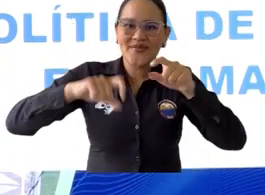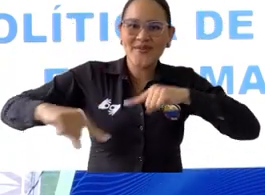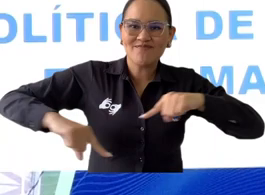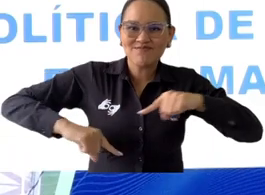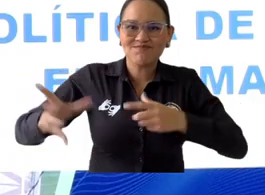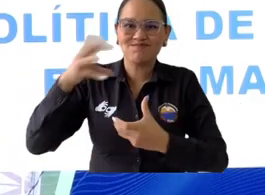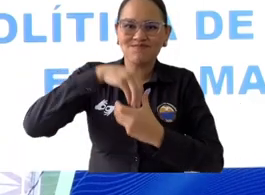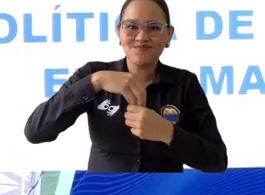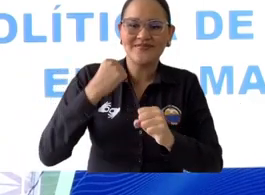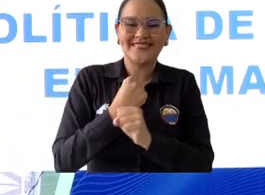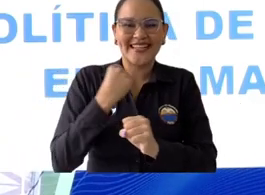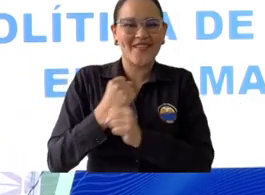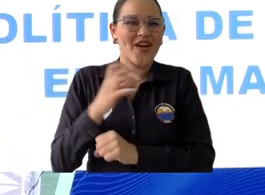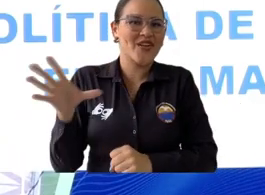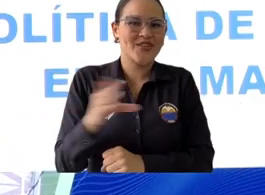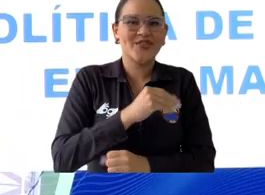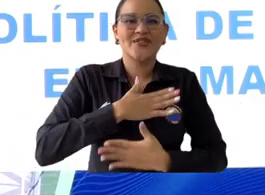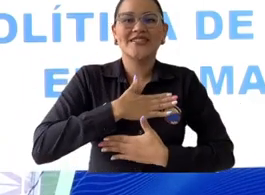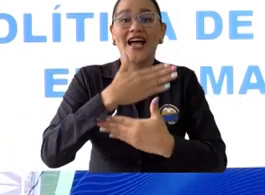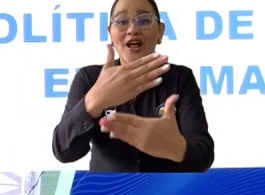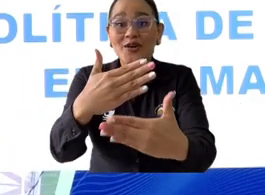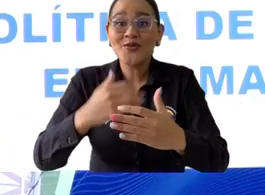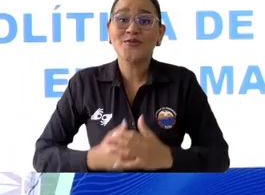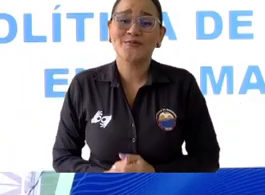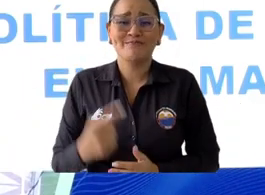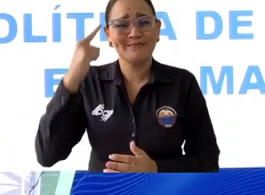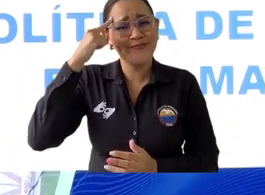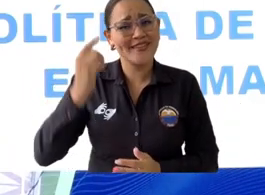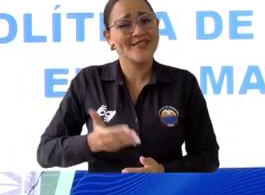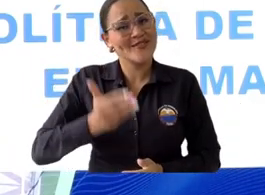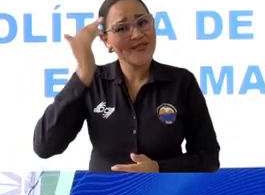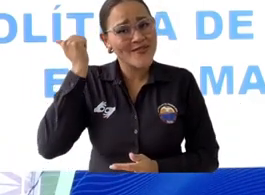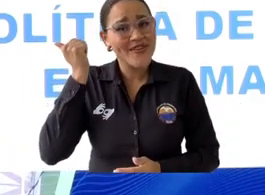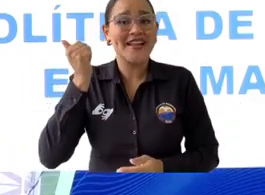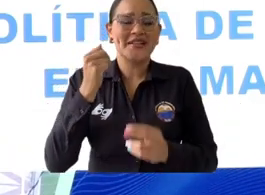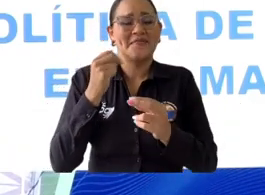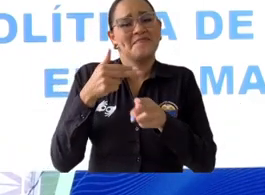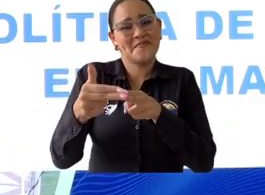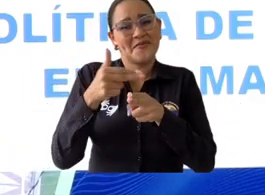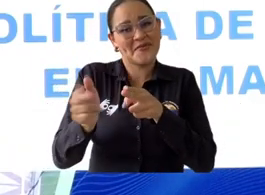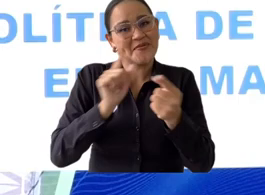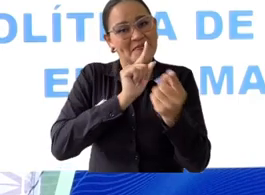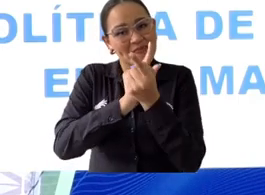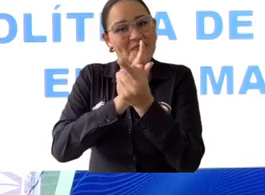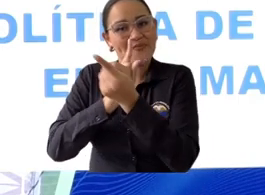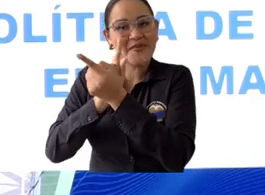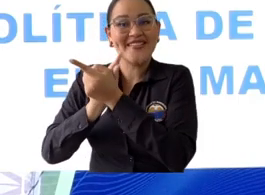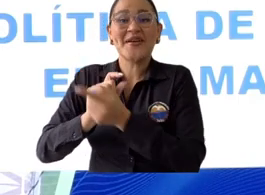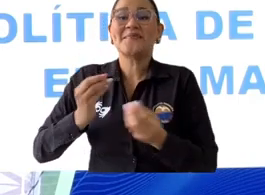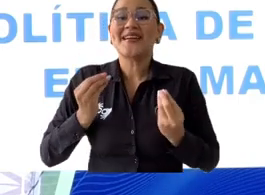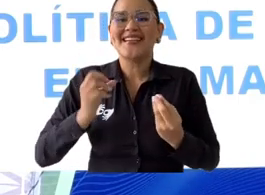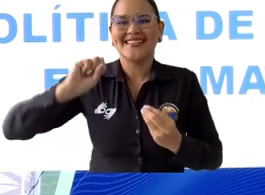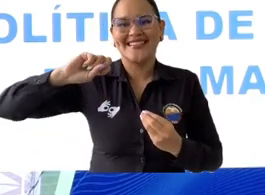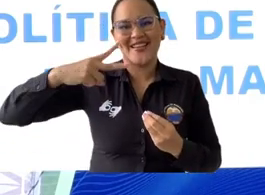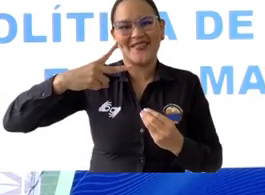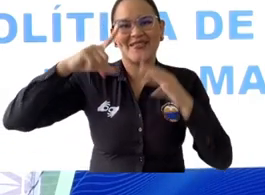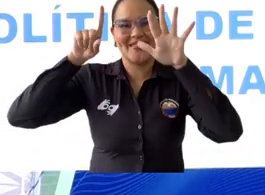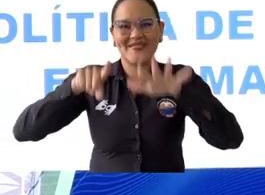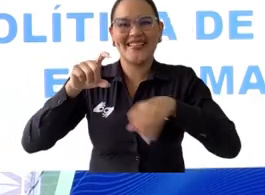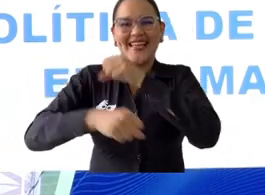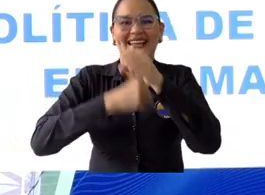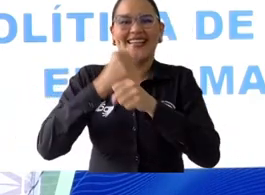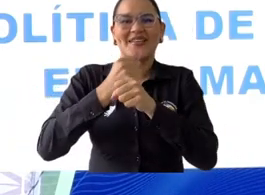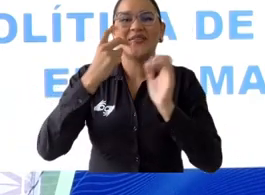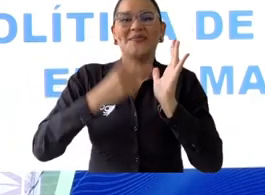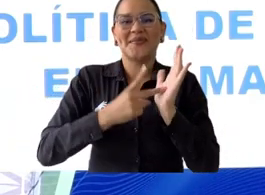semestre del año 2023. Este primer semestre ha sido un semestre lleno de éxitos para nosotros como Universidad de Magdalena. Debemos sentirnos orgullosos